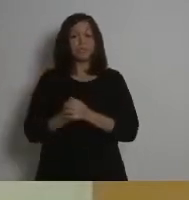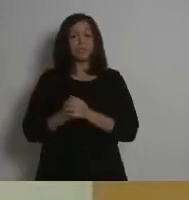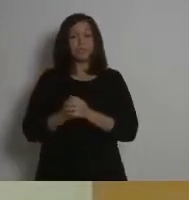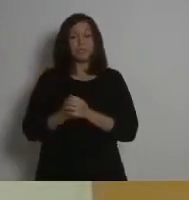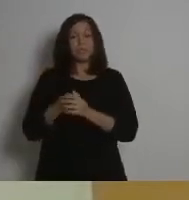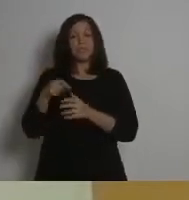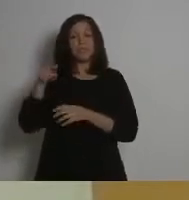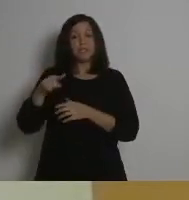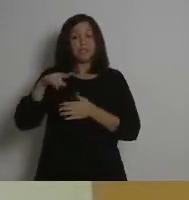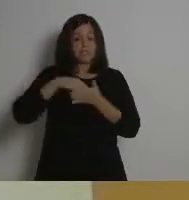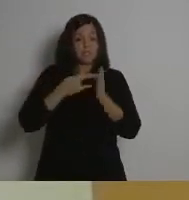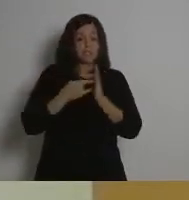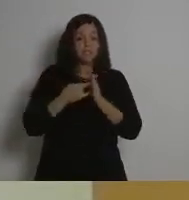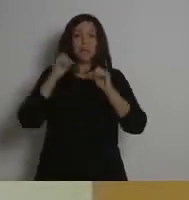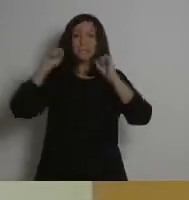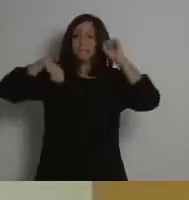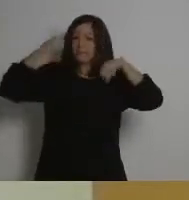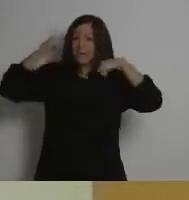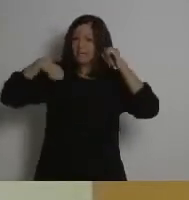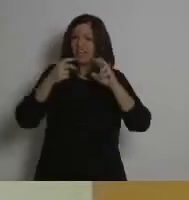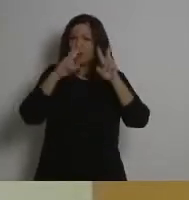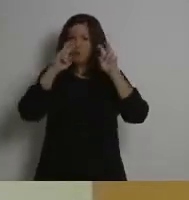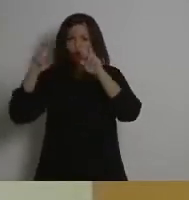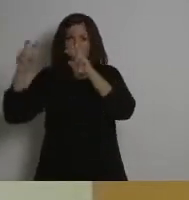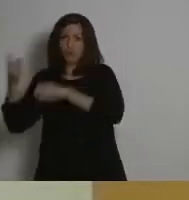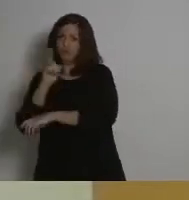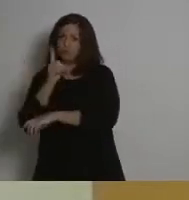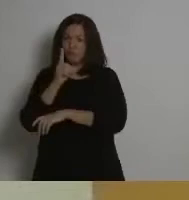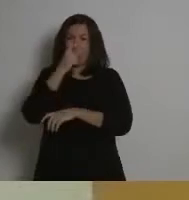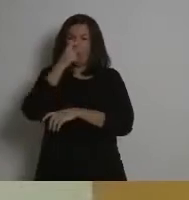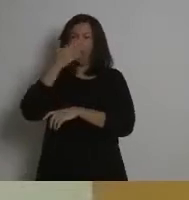Sus prácticas depredadoras no son nuevas.